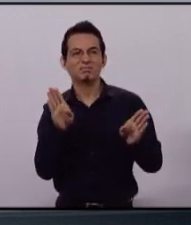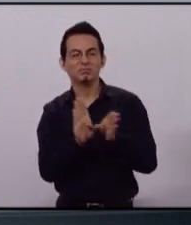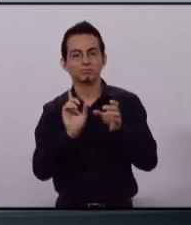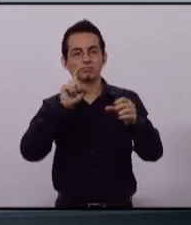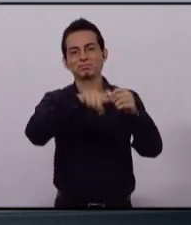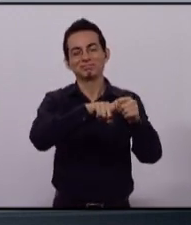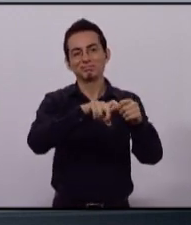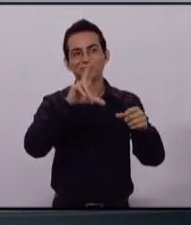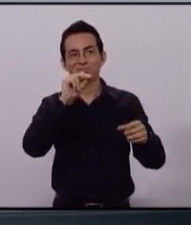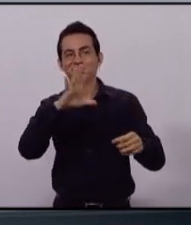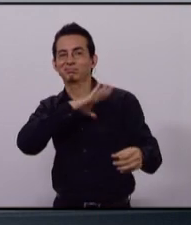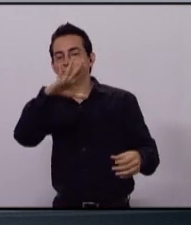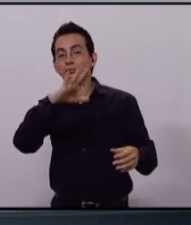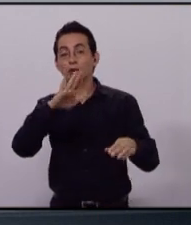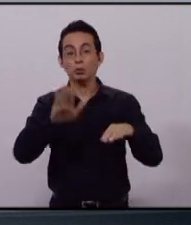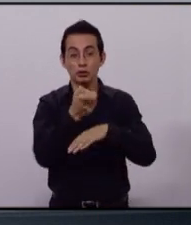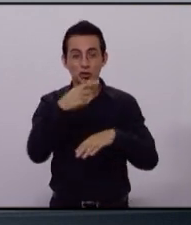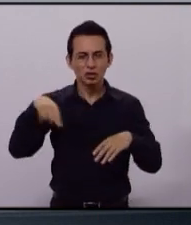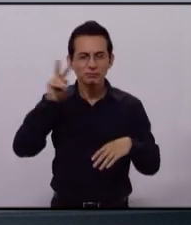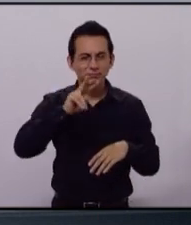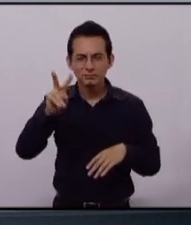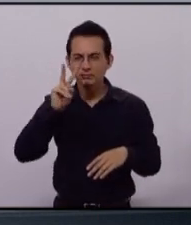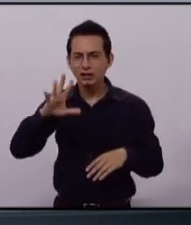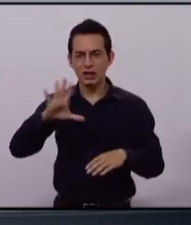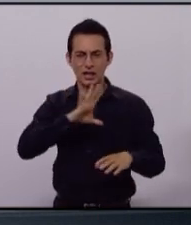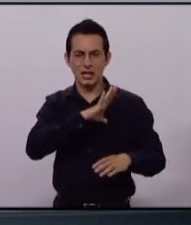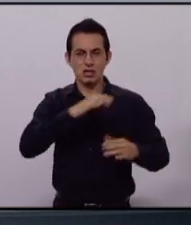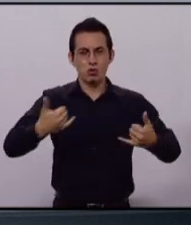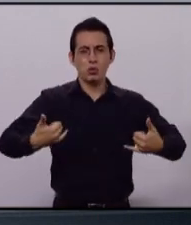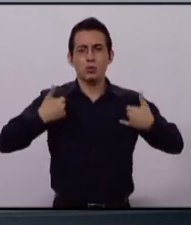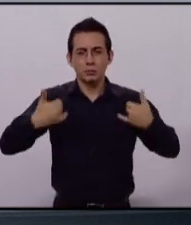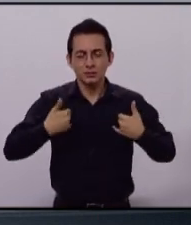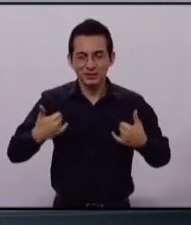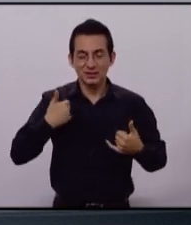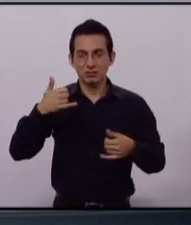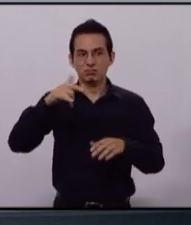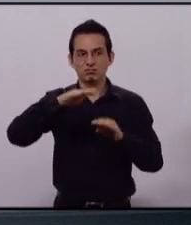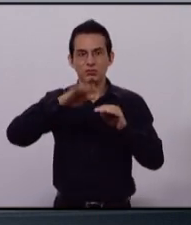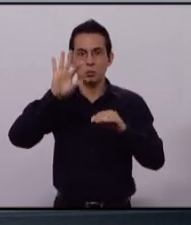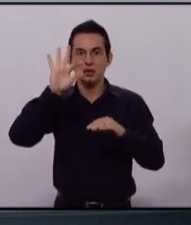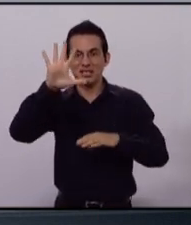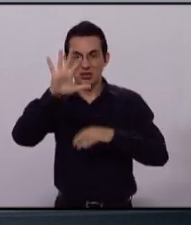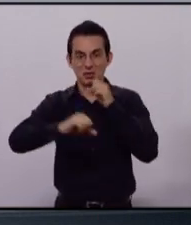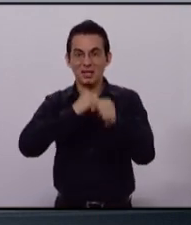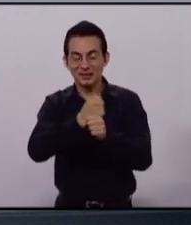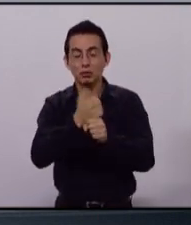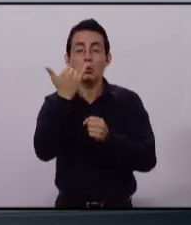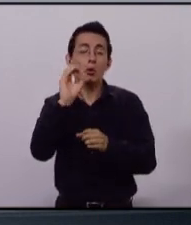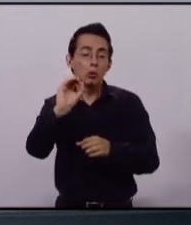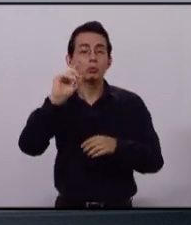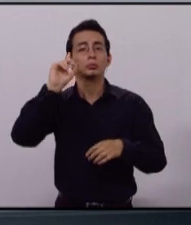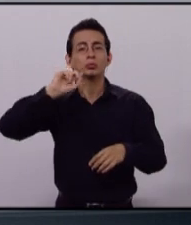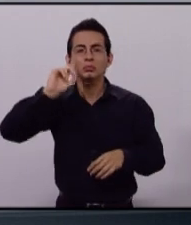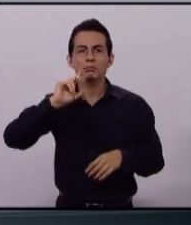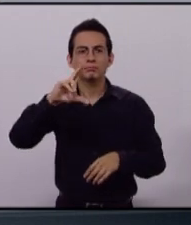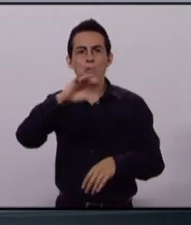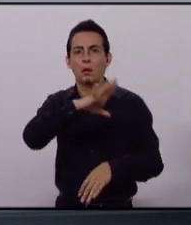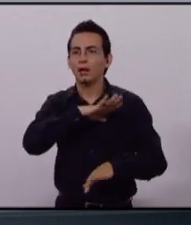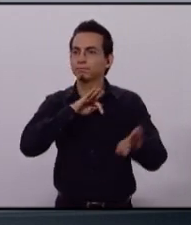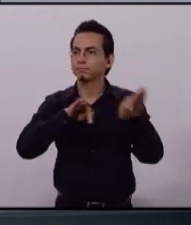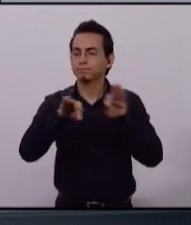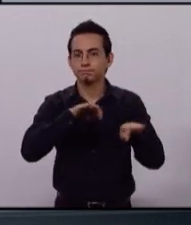los jóvenes, las personas que tienen más de 45 años y las mujeres, no encuentran oportunidades de empleo.